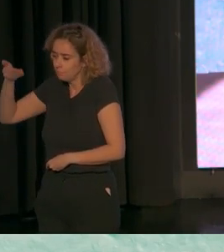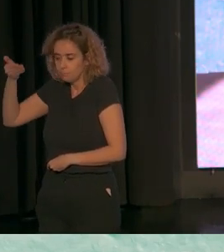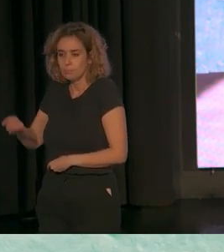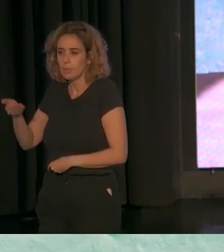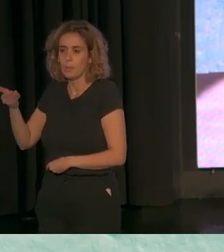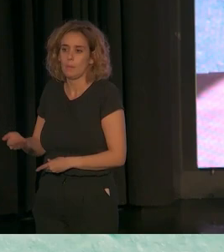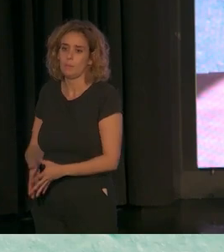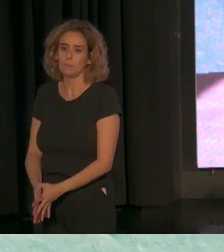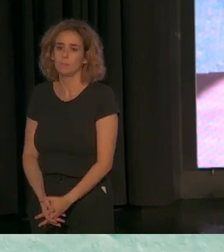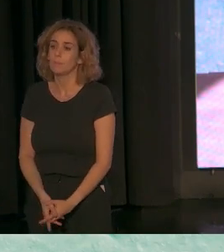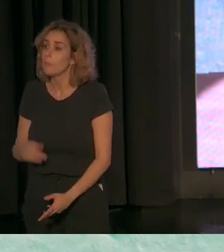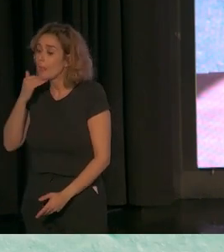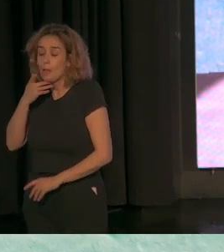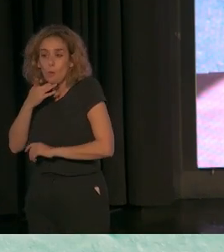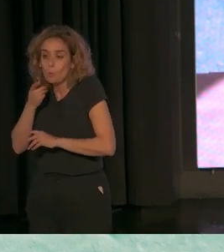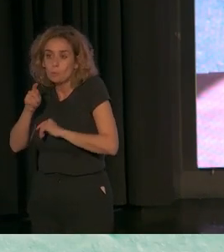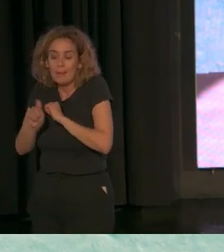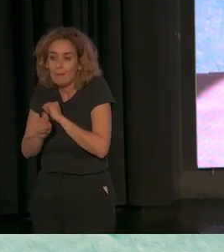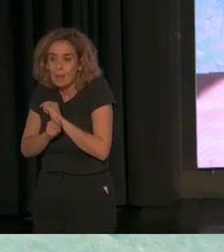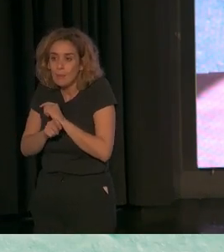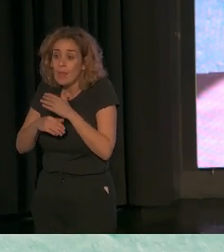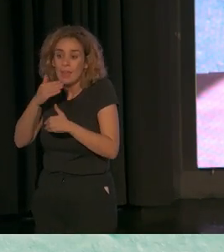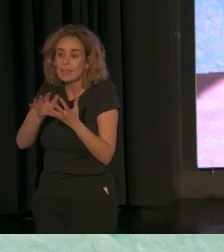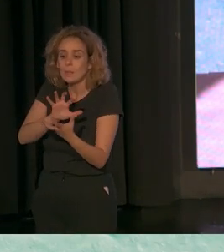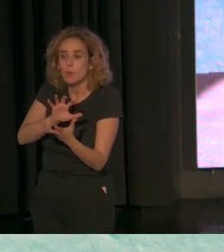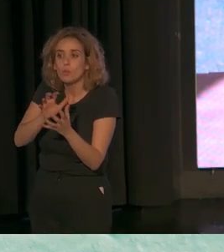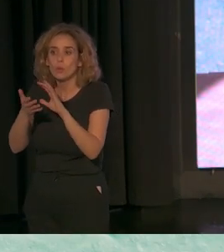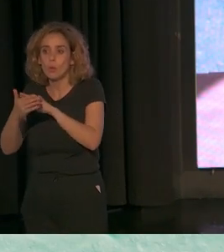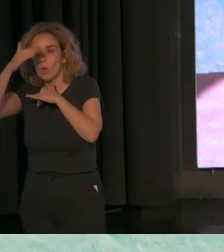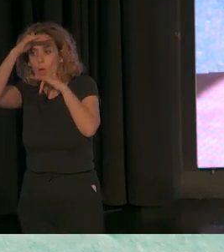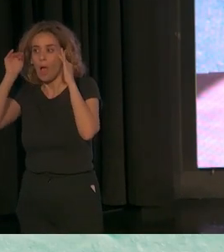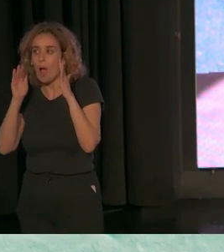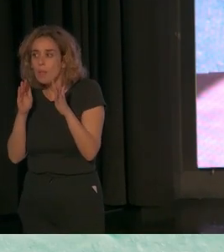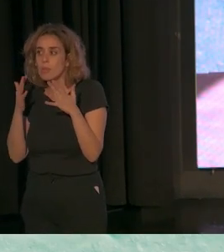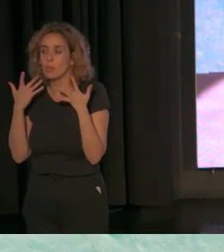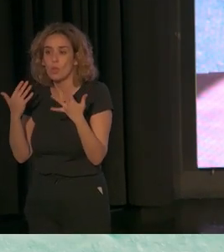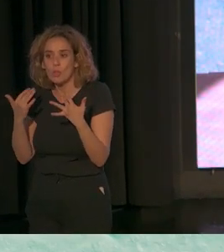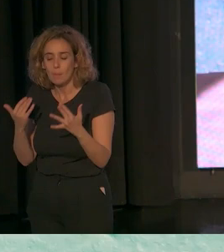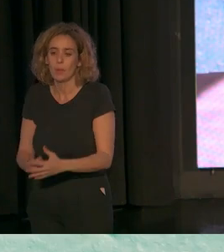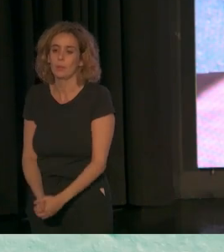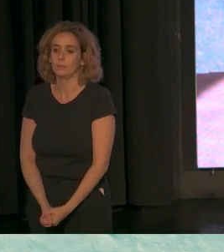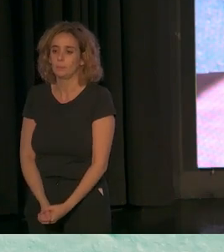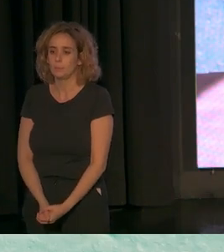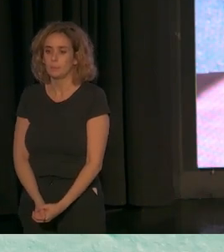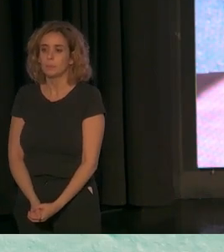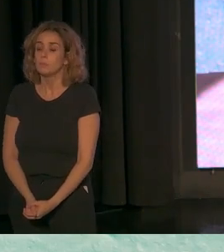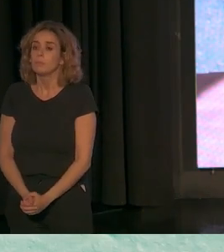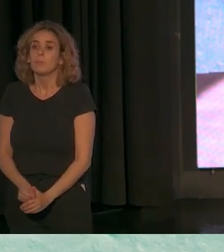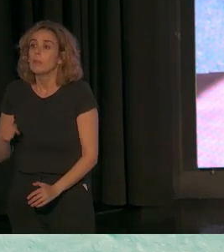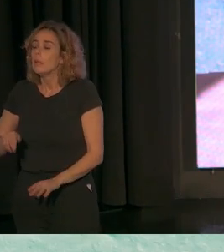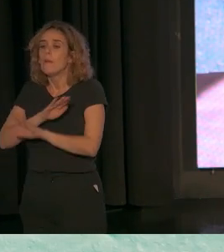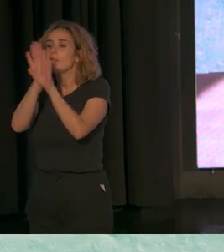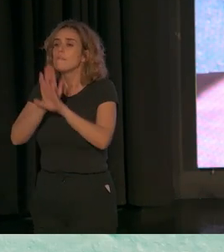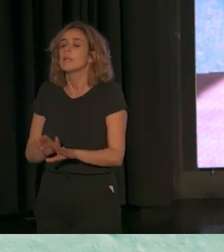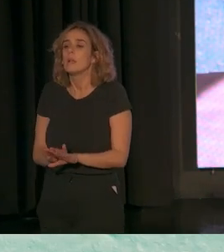diría que absolutamente clave, en este proceso de transformación de la atención a las familias y la atención temprana. Y, finalmente,